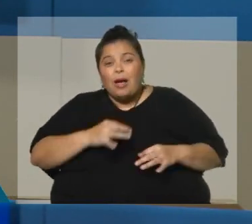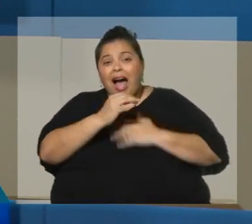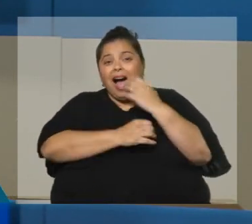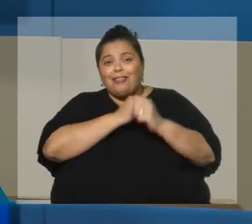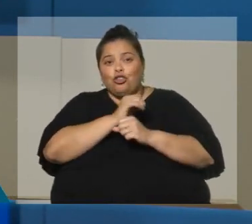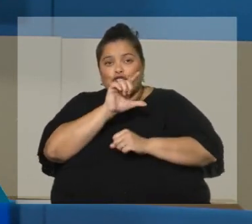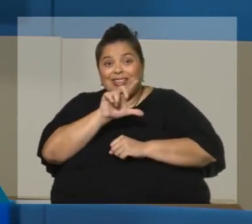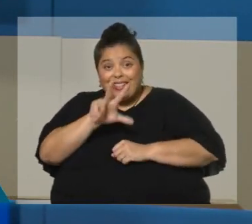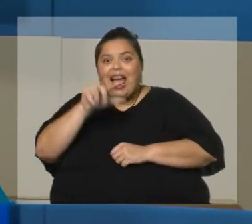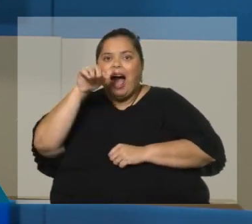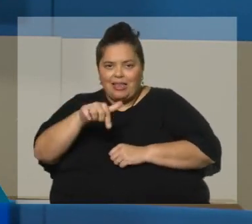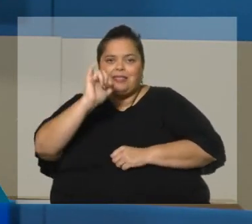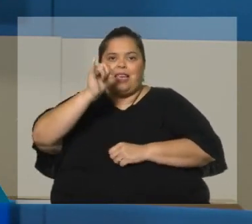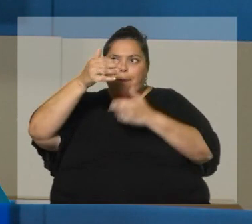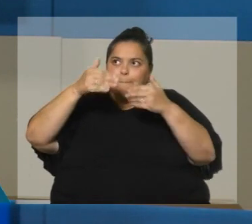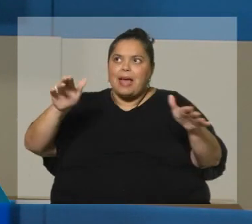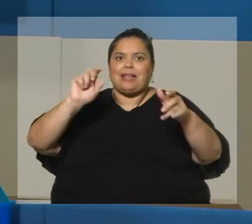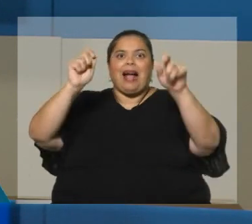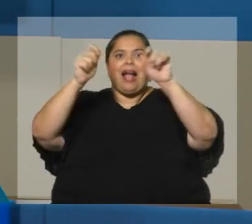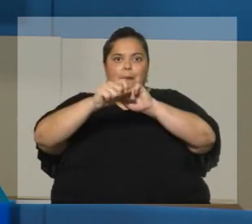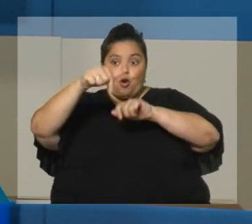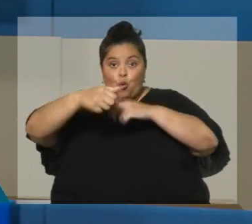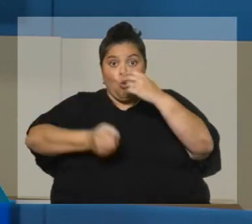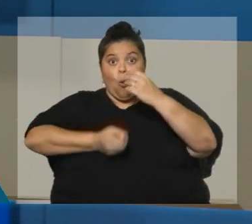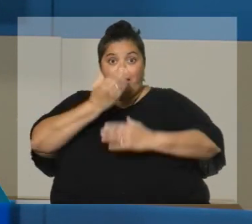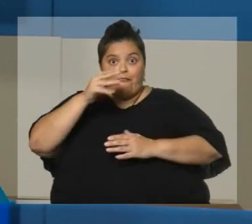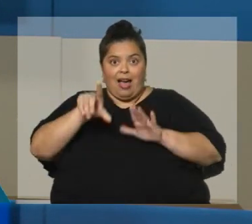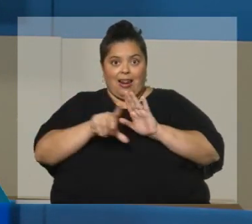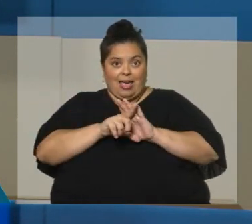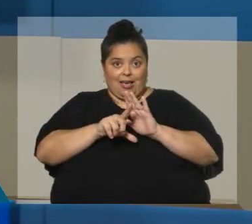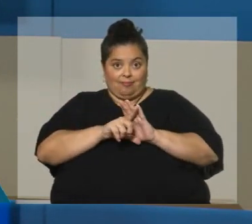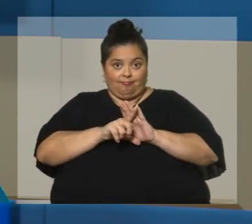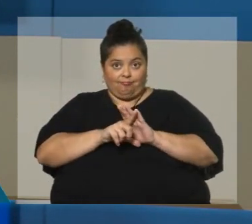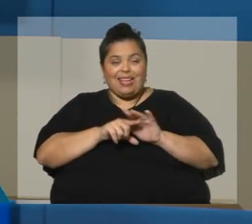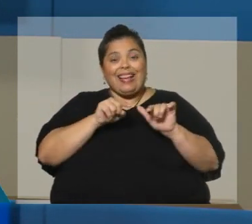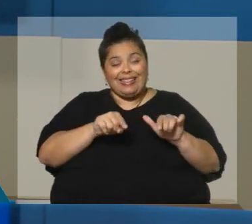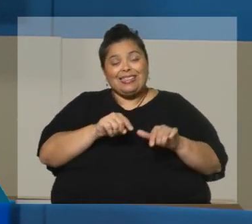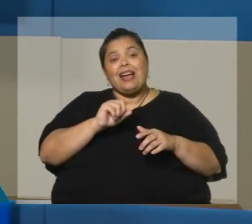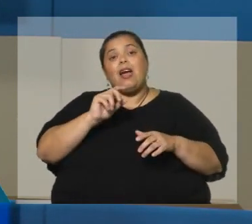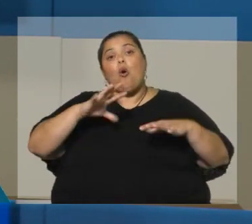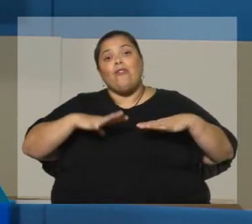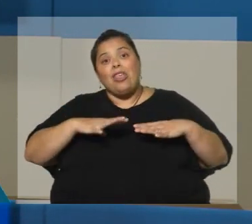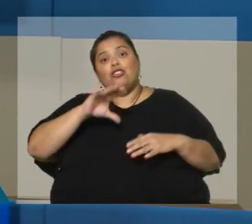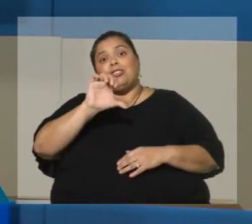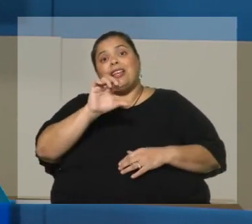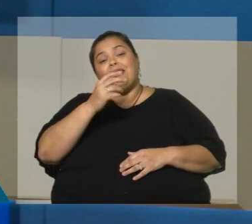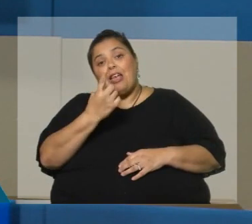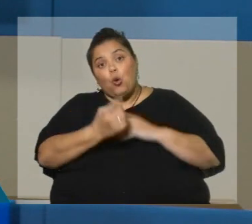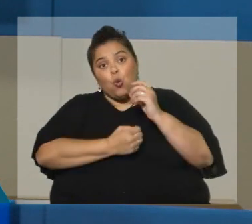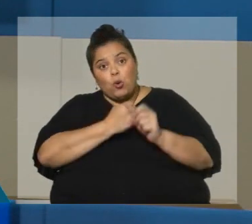Que van a empezar, los nacidos en el 73 se van a poder jubilar con 61 años, 74 con 62,